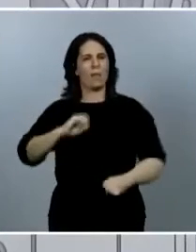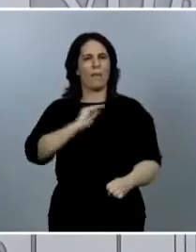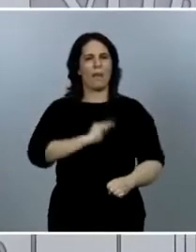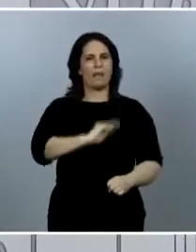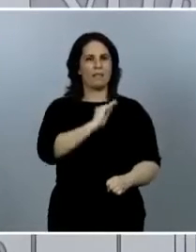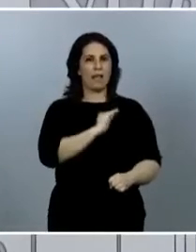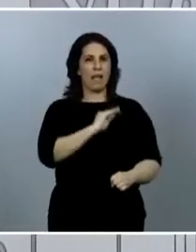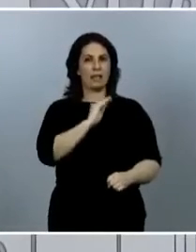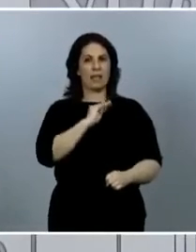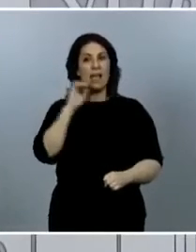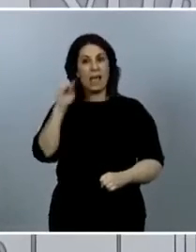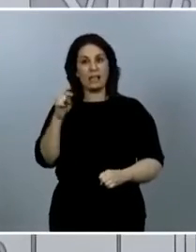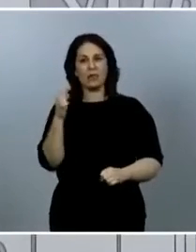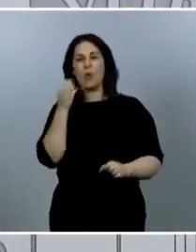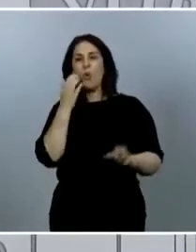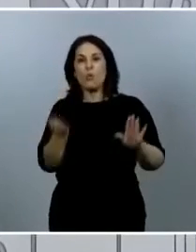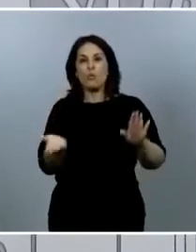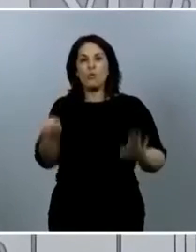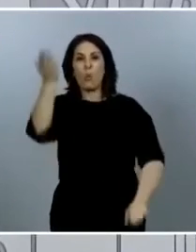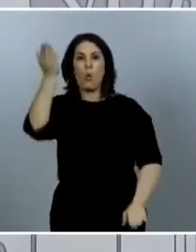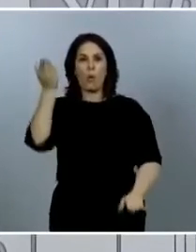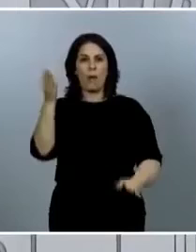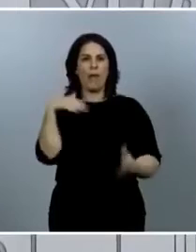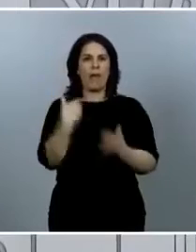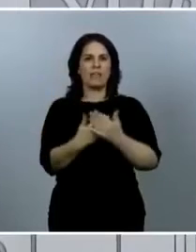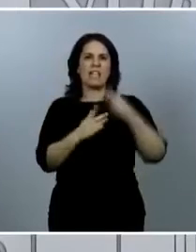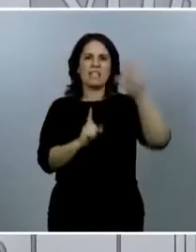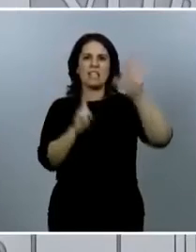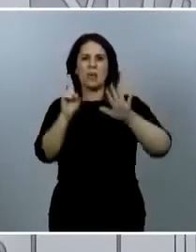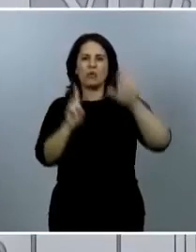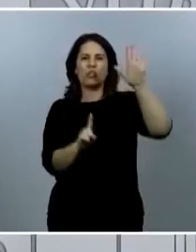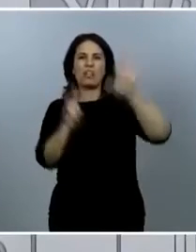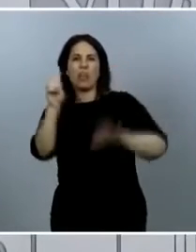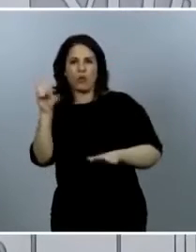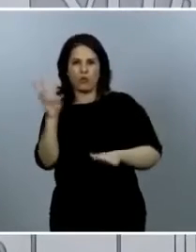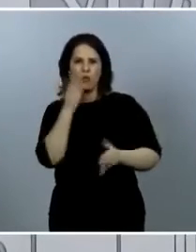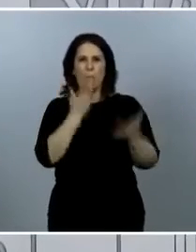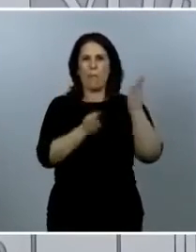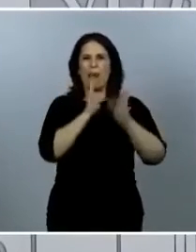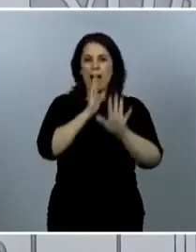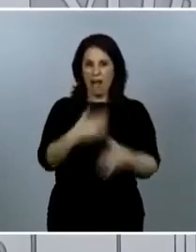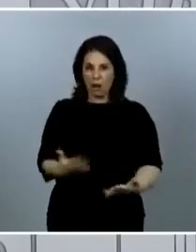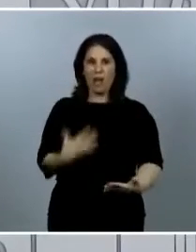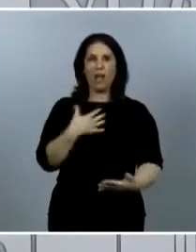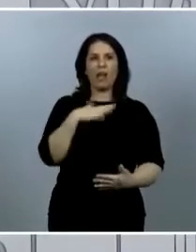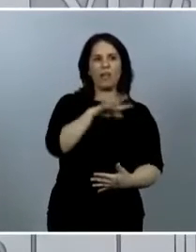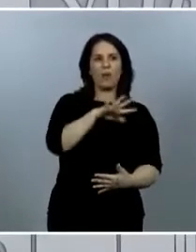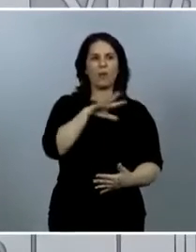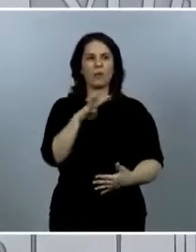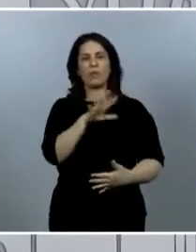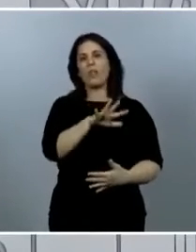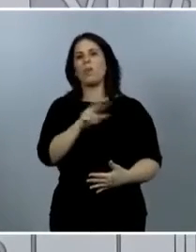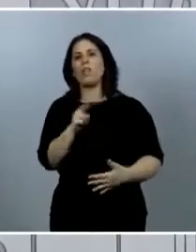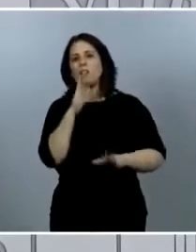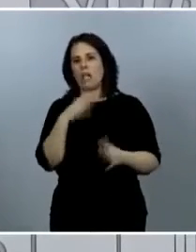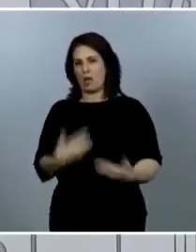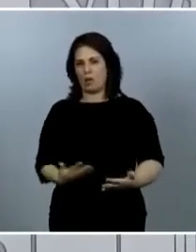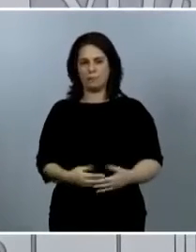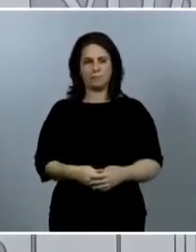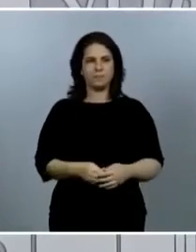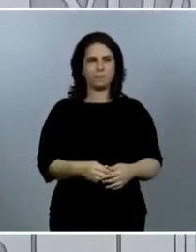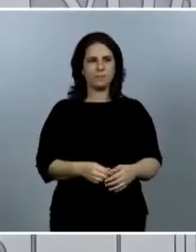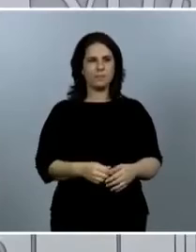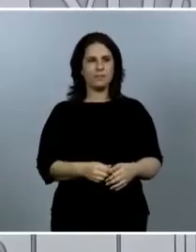la media hasta esos 61, 62 casos, comparado con los 54, 52 que tenemos hoy. Esto también se observa en las